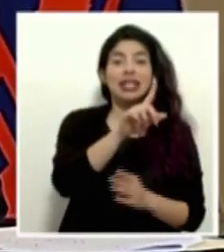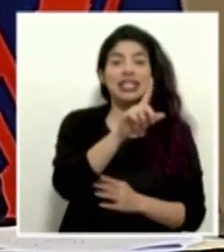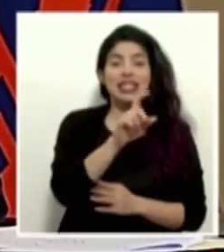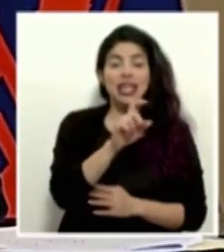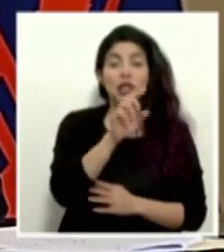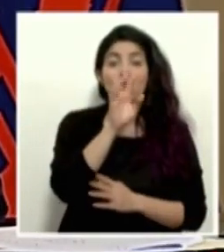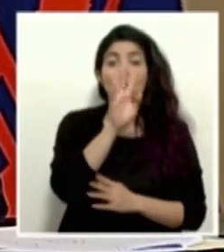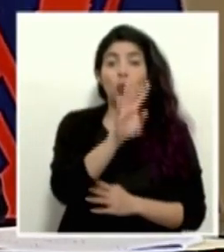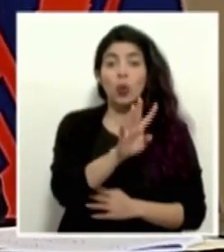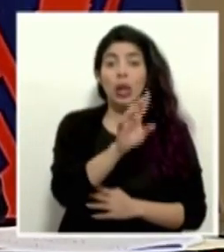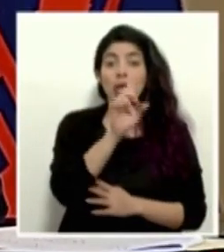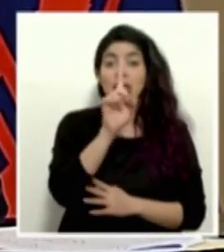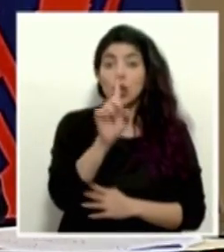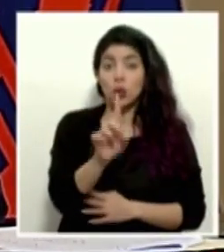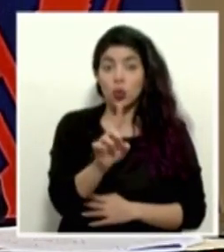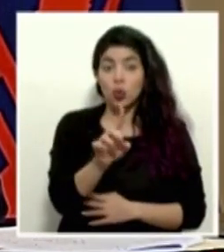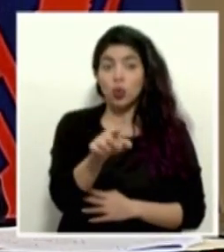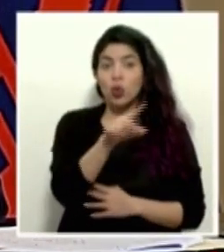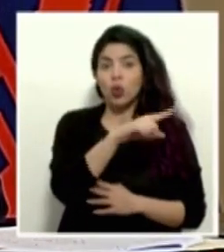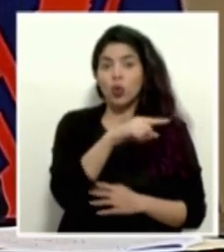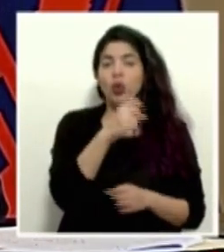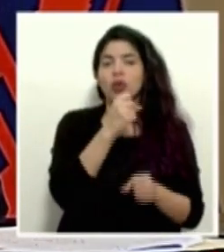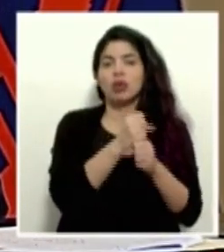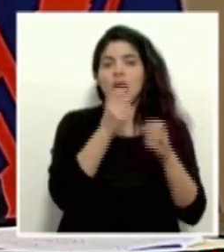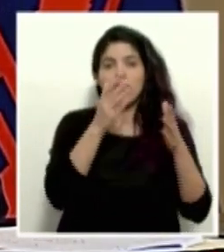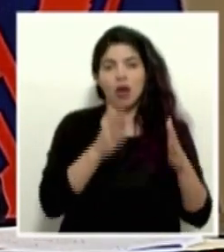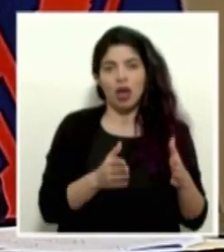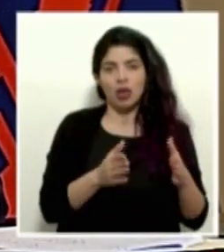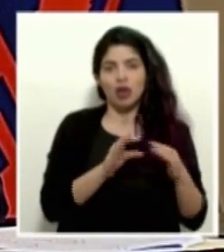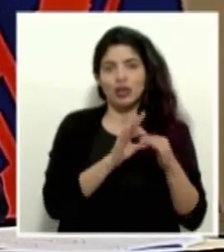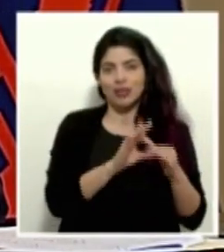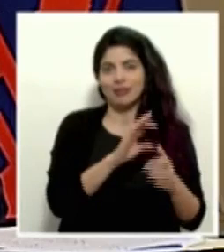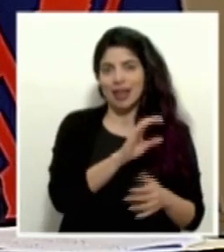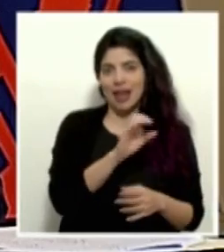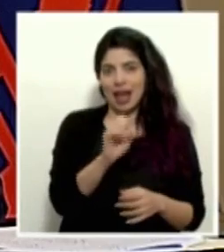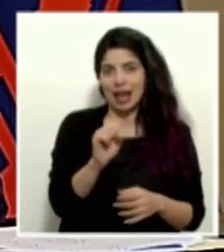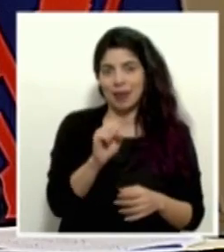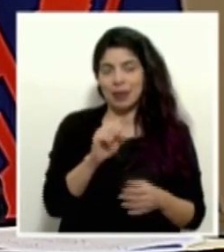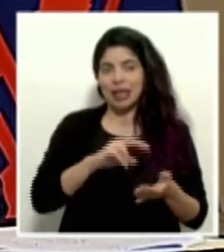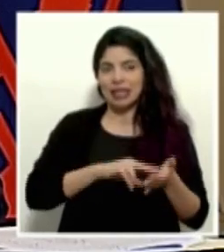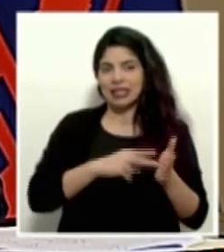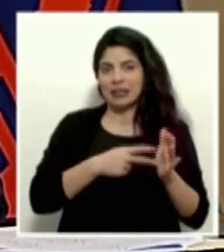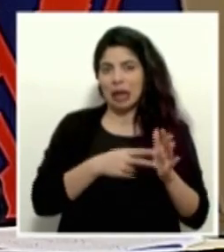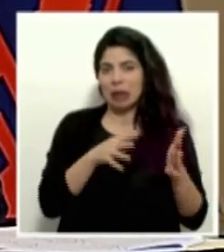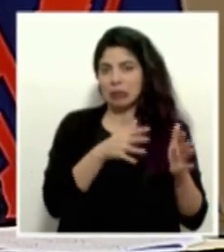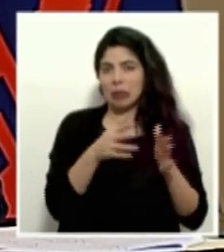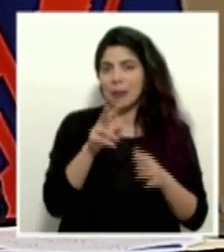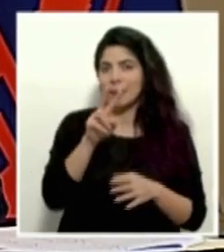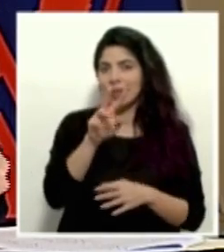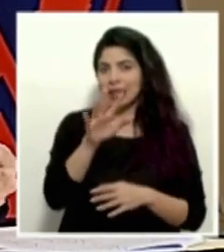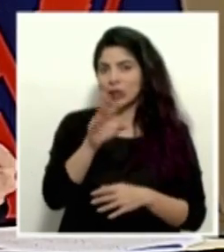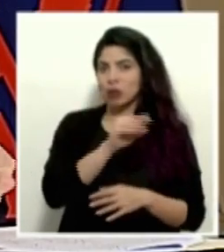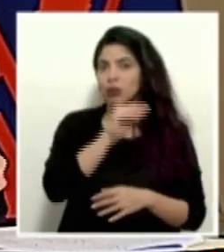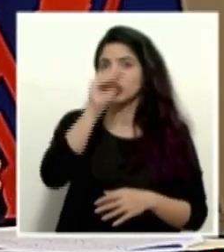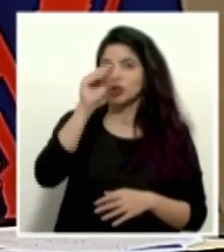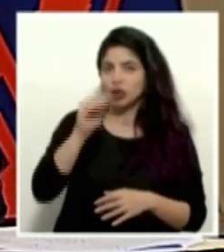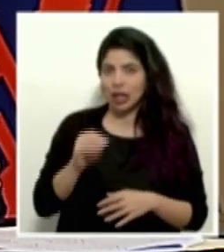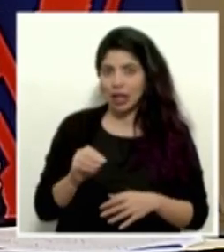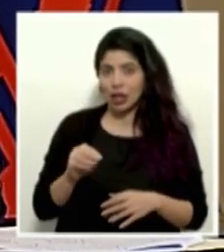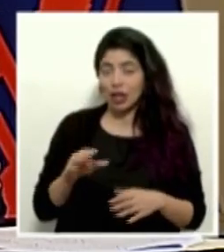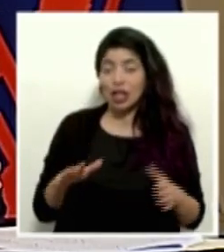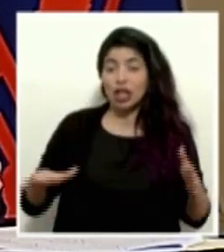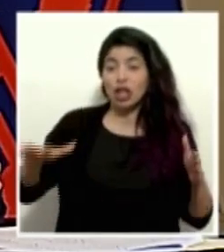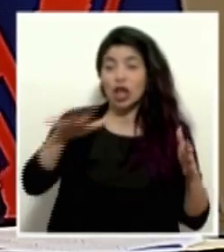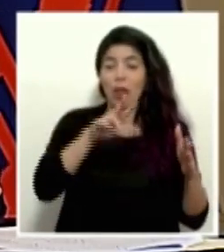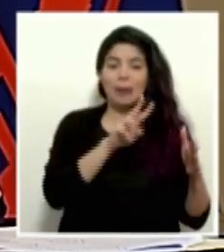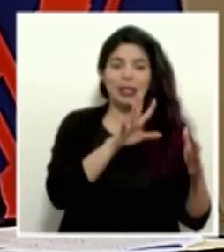5.141 fueron funcionarios de la caja. Entonces, más o menos un 25% de los